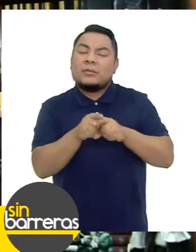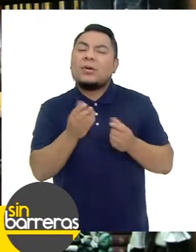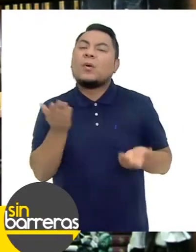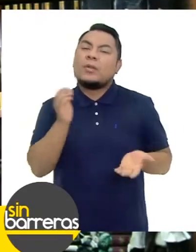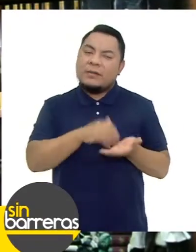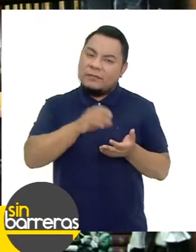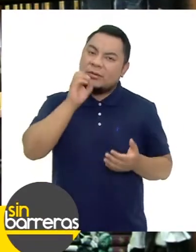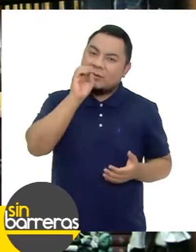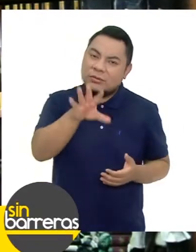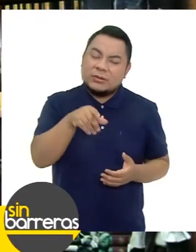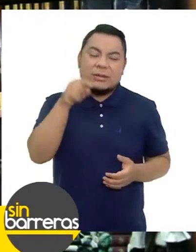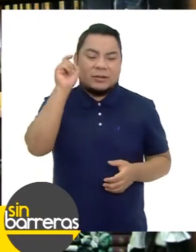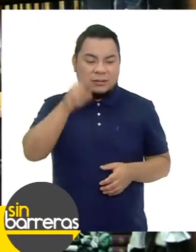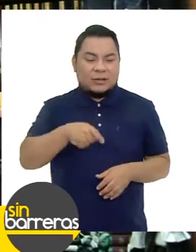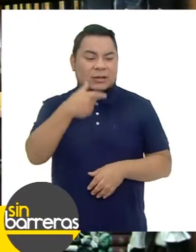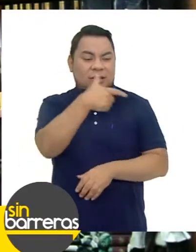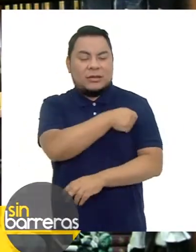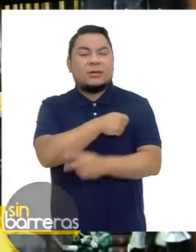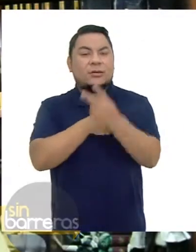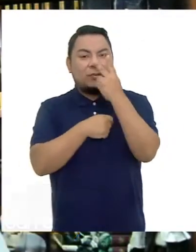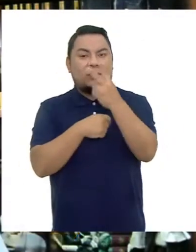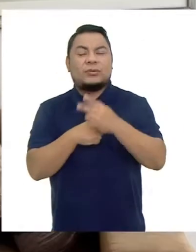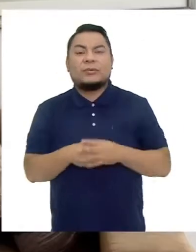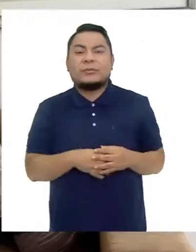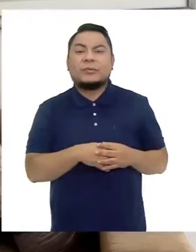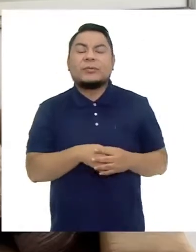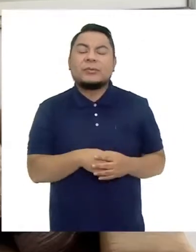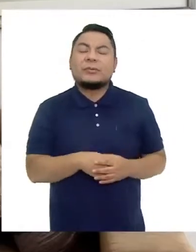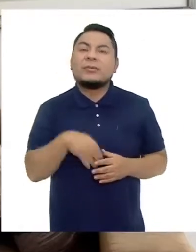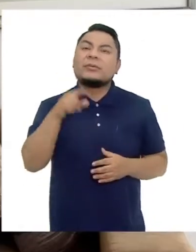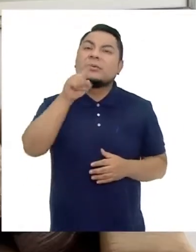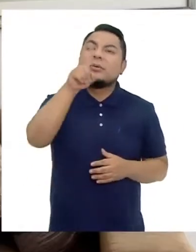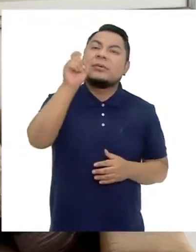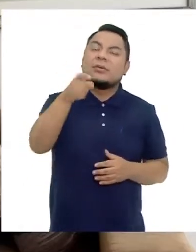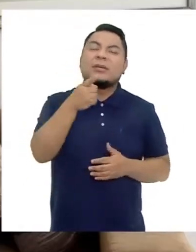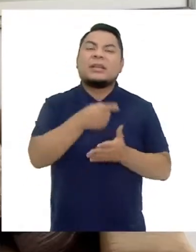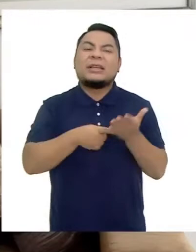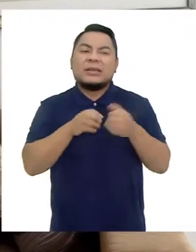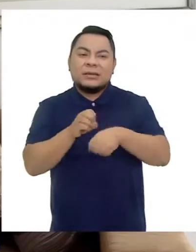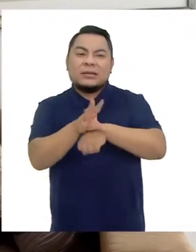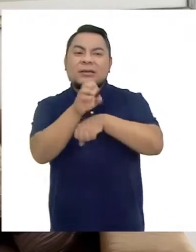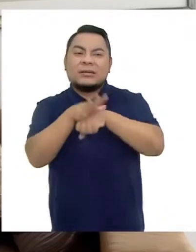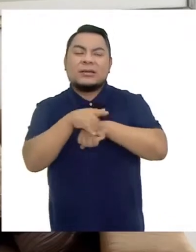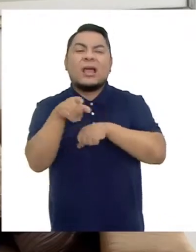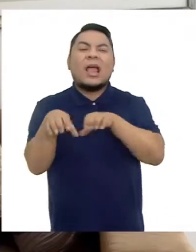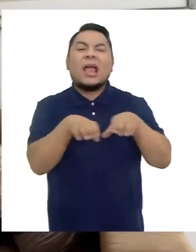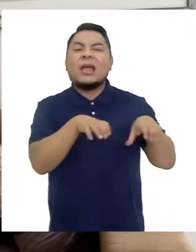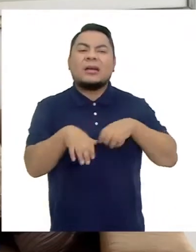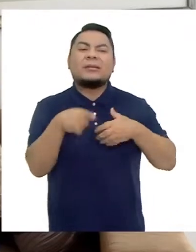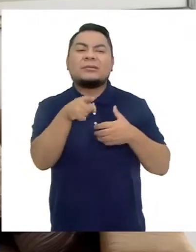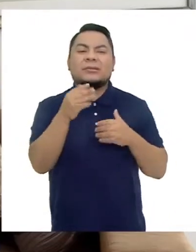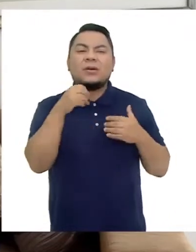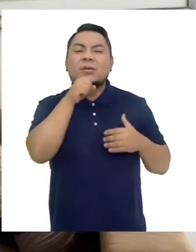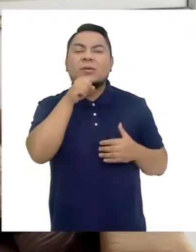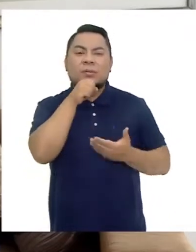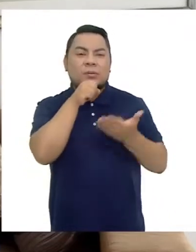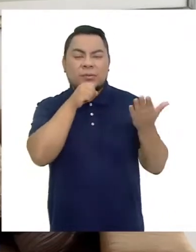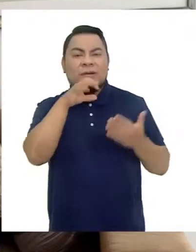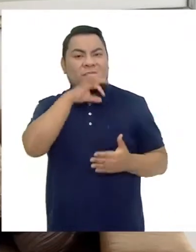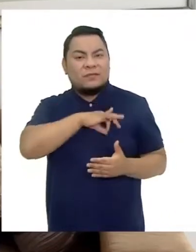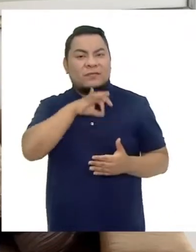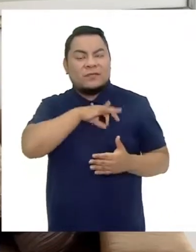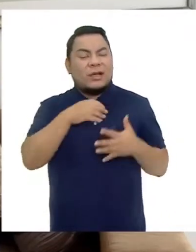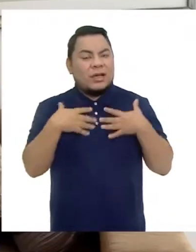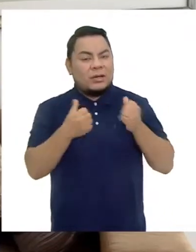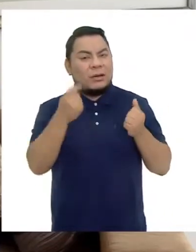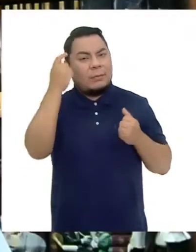Lo voy a repetir A cada momento Vacunarse las dos dosis ¿Qué tipo de actividades Son recomendadas Para los adultos mayores En beneficio